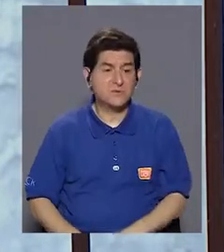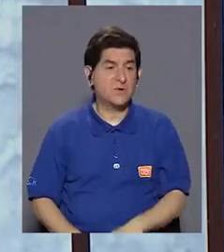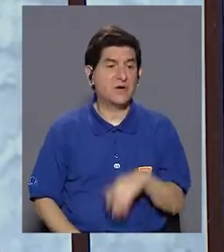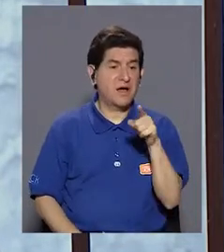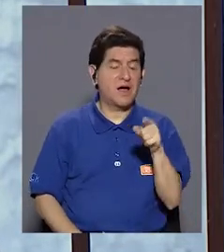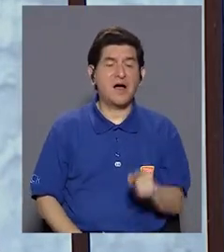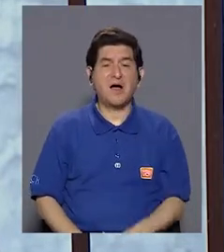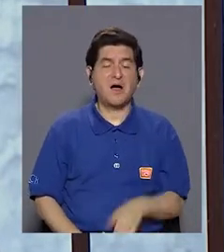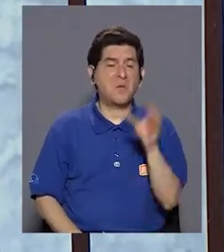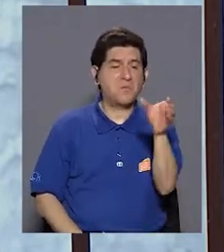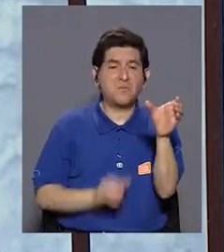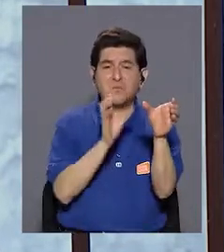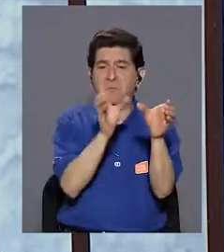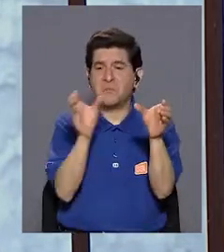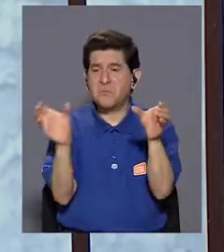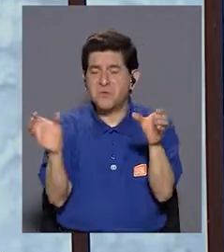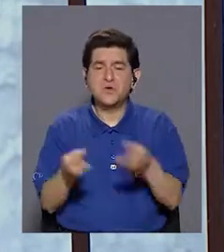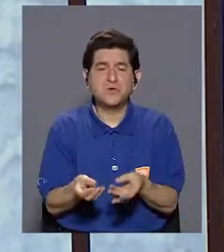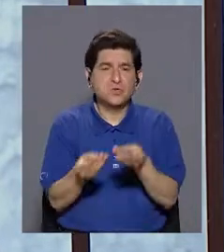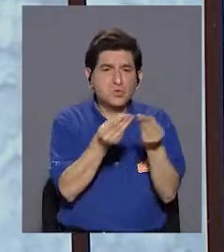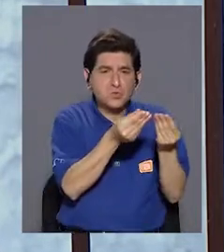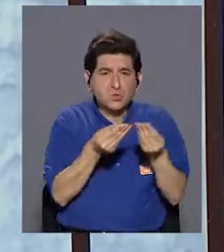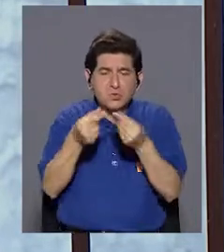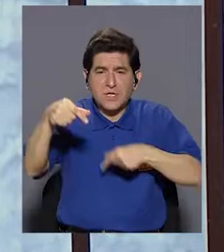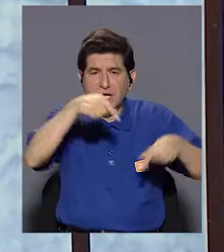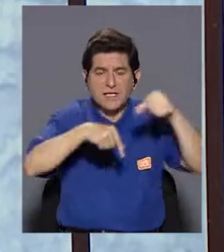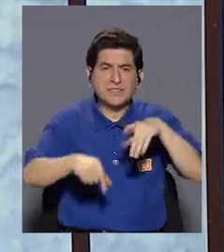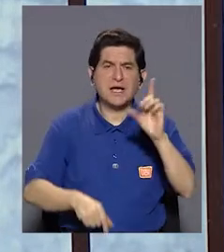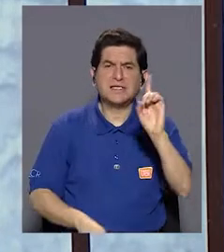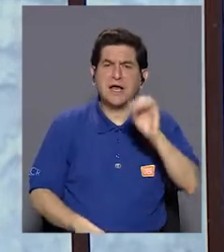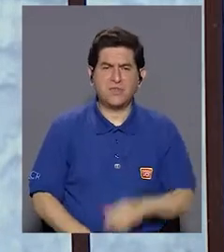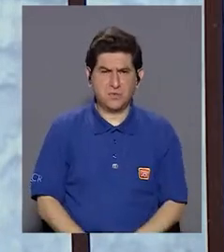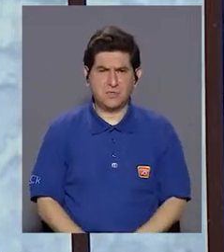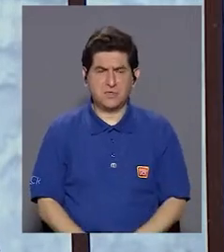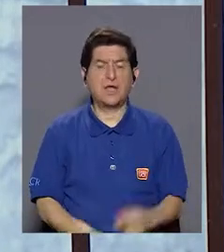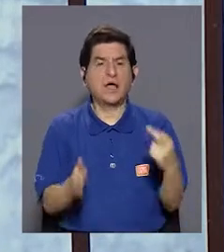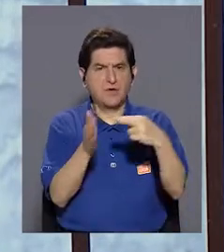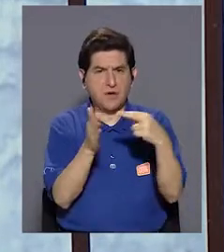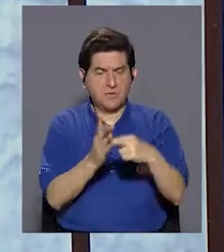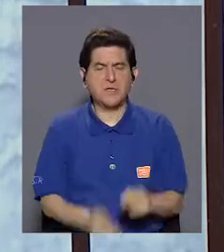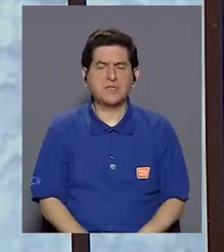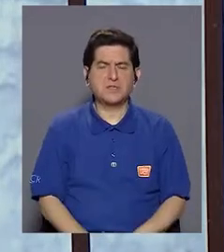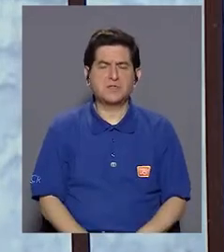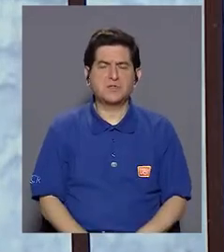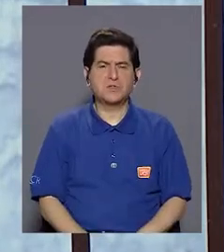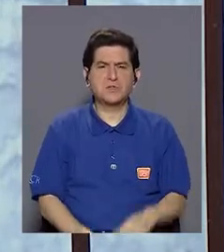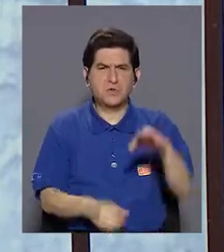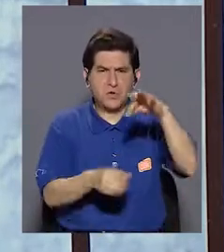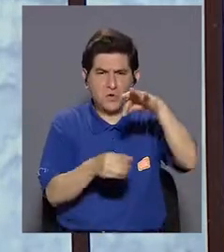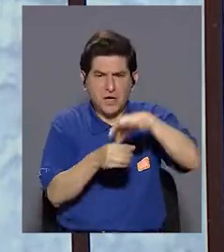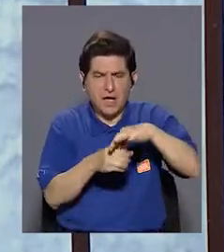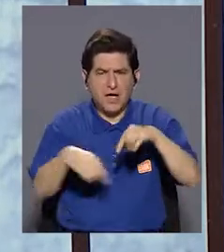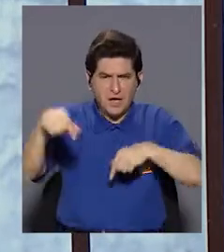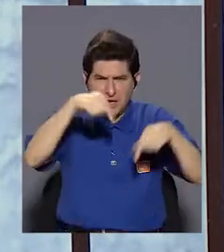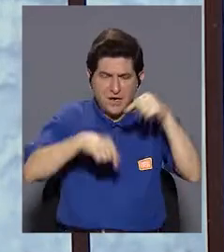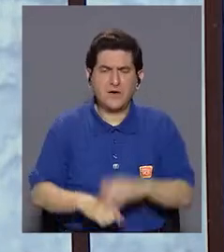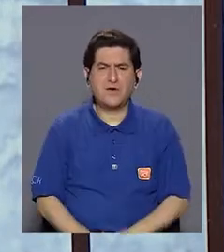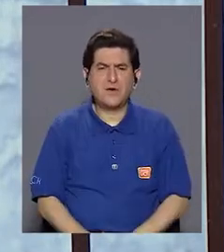población está colocando sus sustancias químicas, llámese, repito, plaguicida, desengrasante,